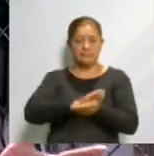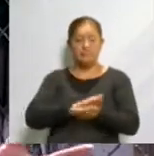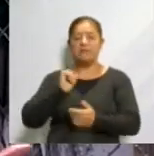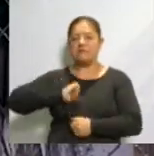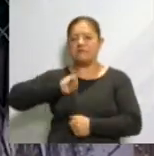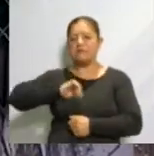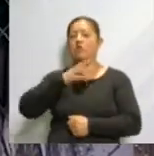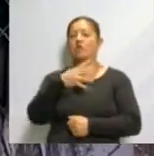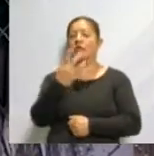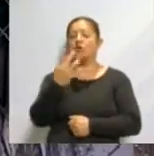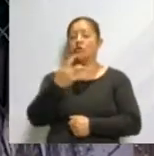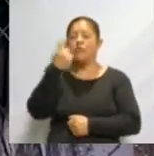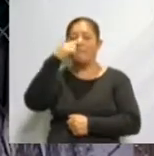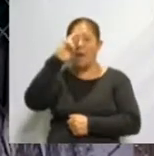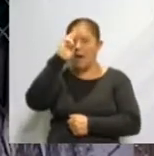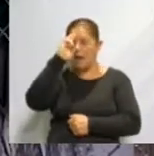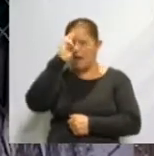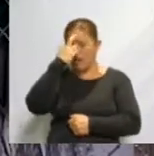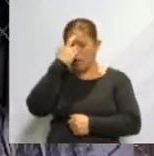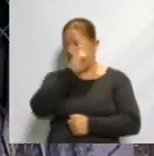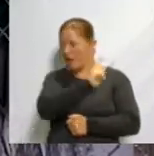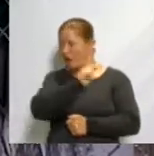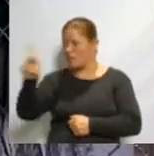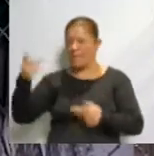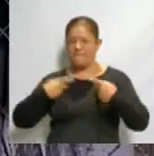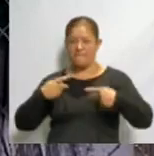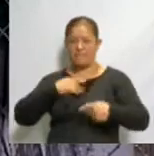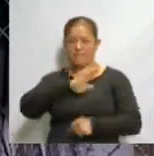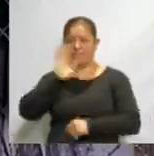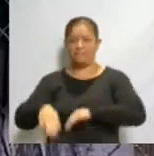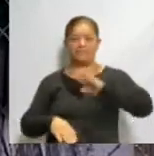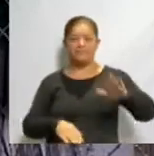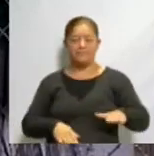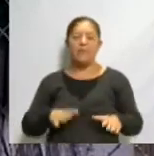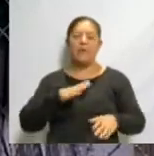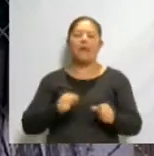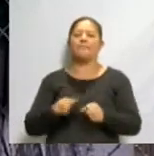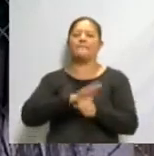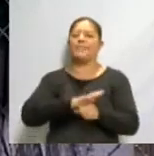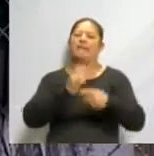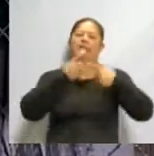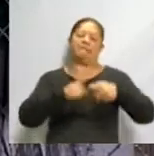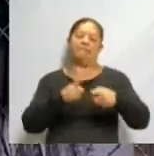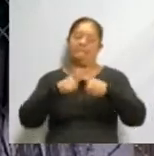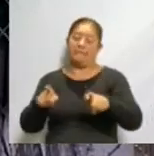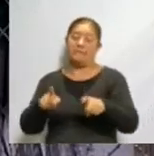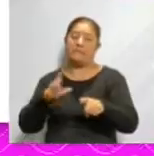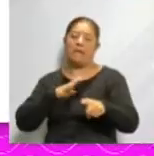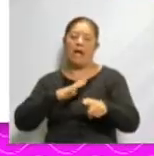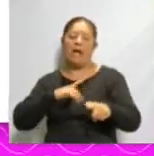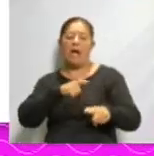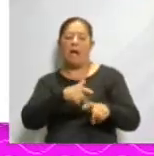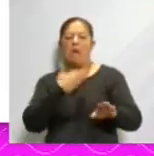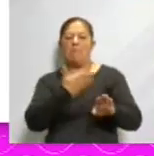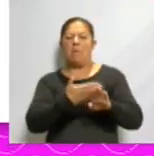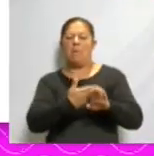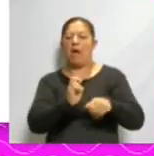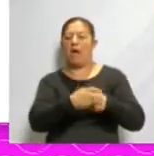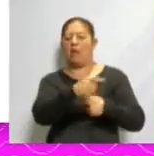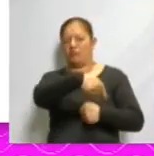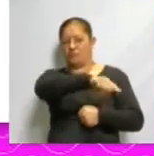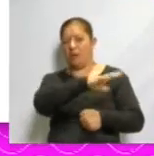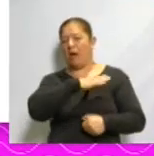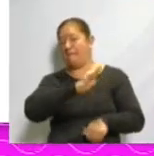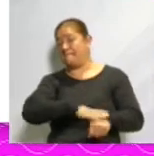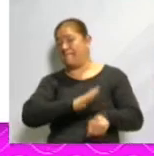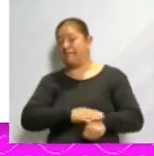para recordar a todos los fallecidos por las diversas pandemias que azotaron al continente europeo. No debemos pasar por